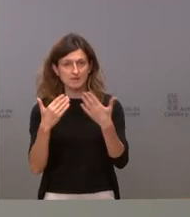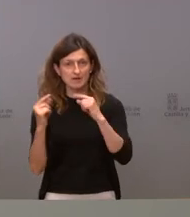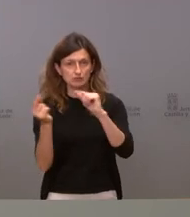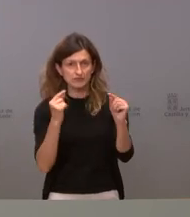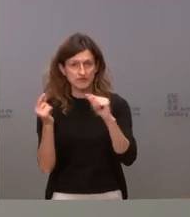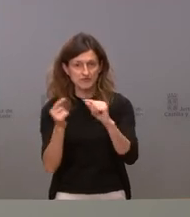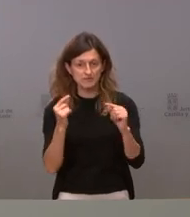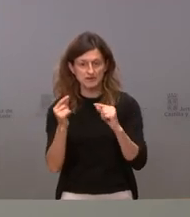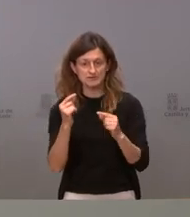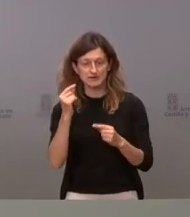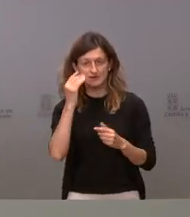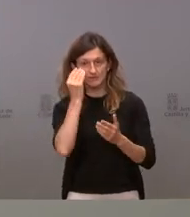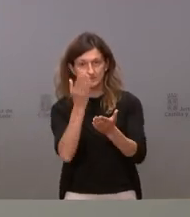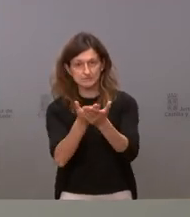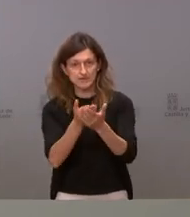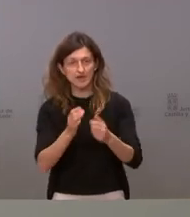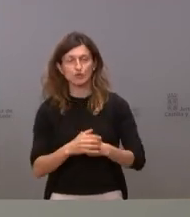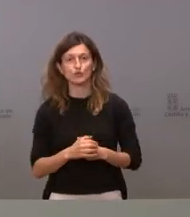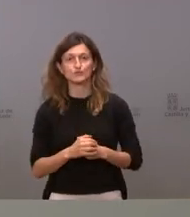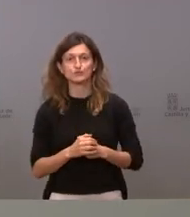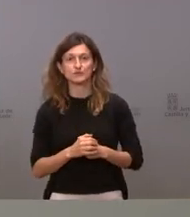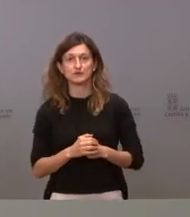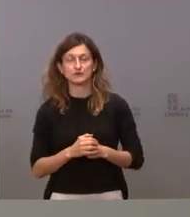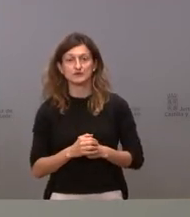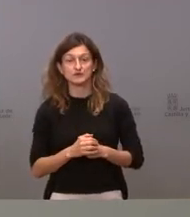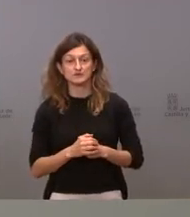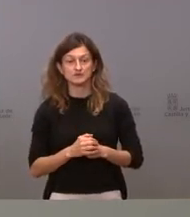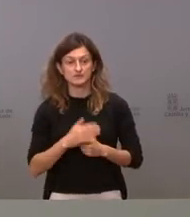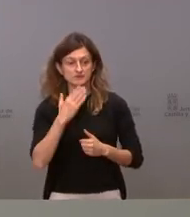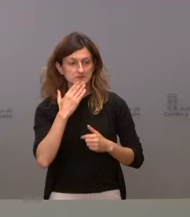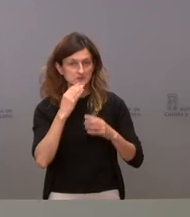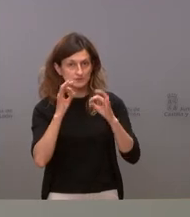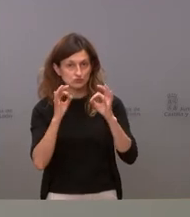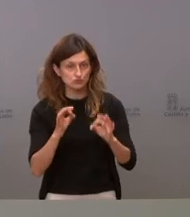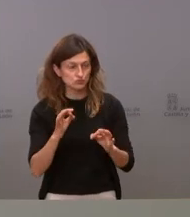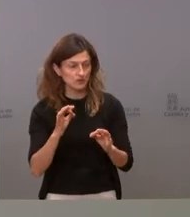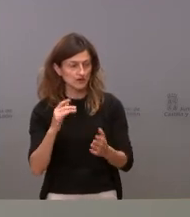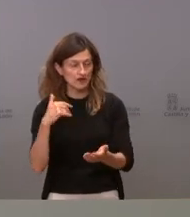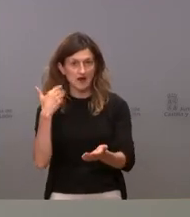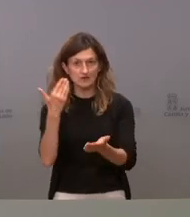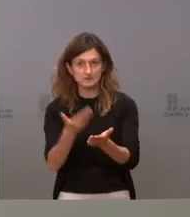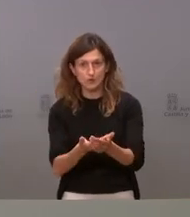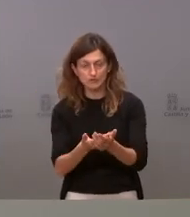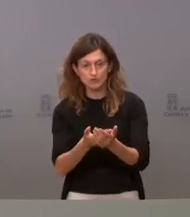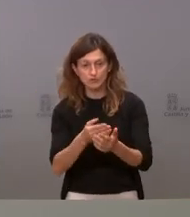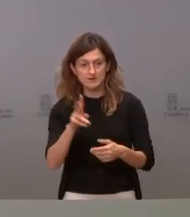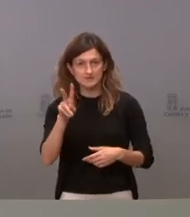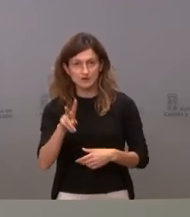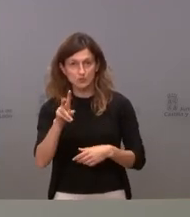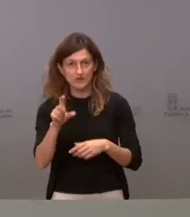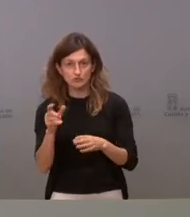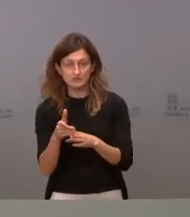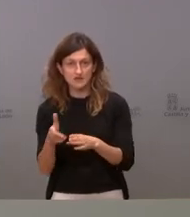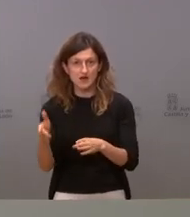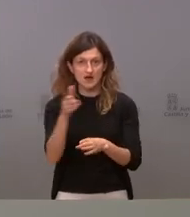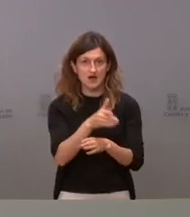algo que hemos planteado es si esto es así hasta cuándo podemos adelantar las segundas dosis de